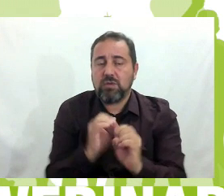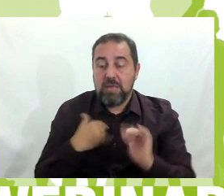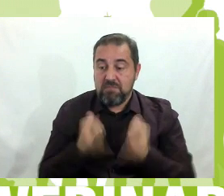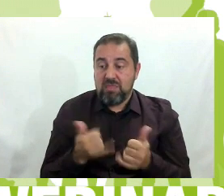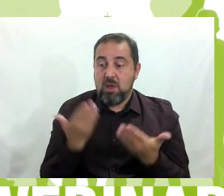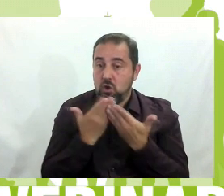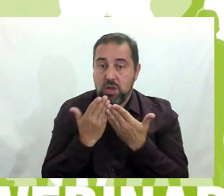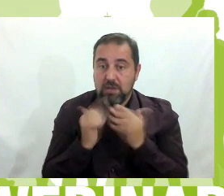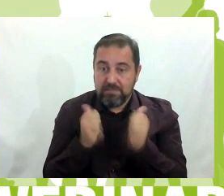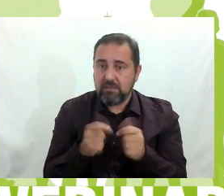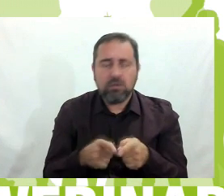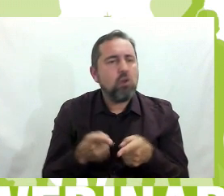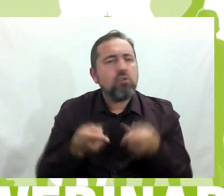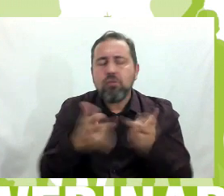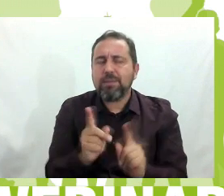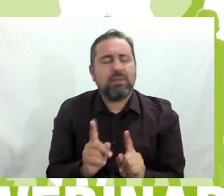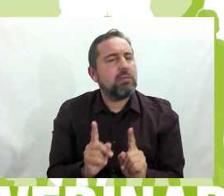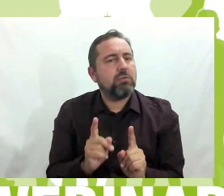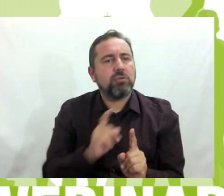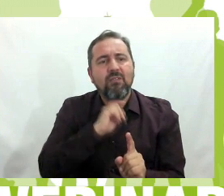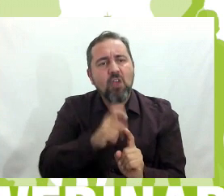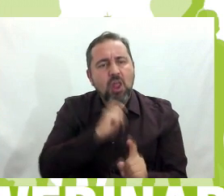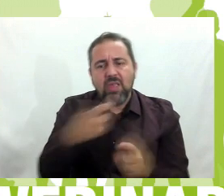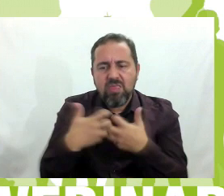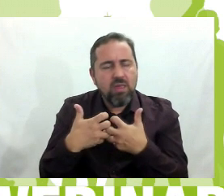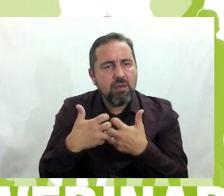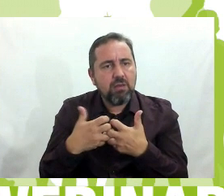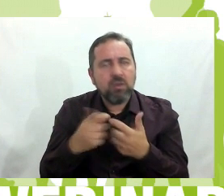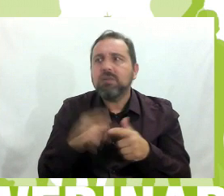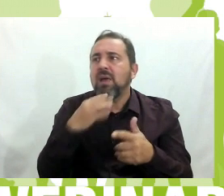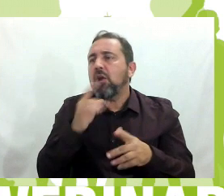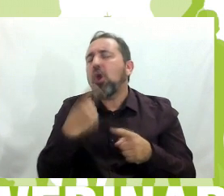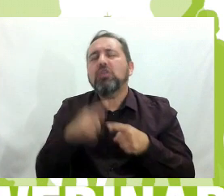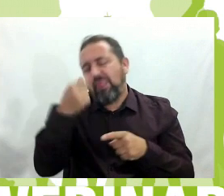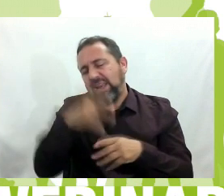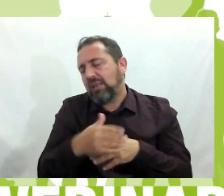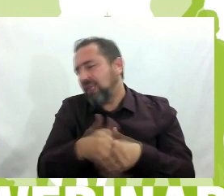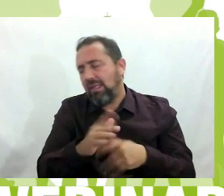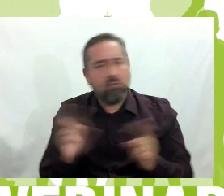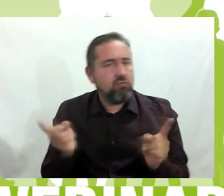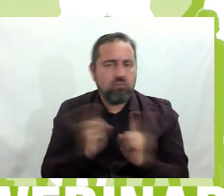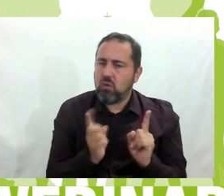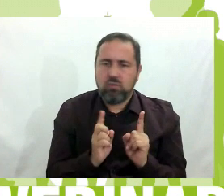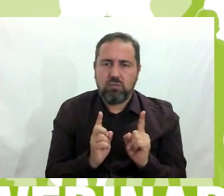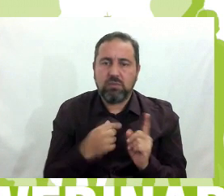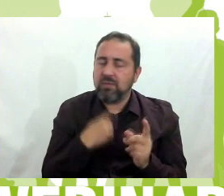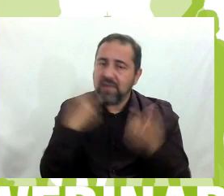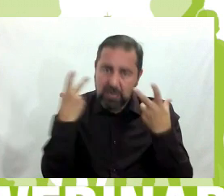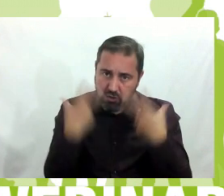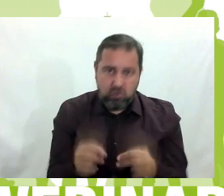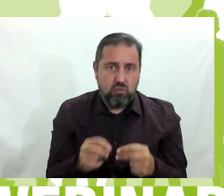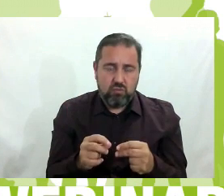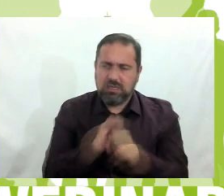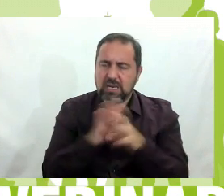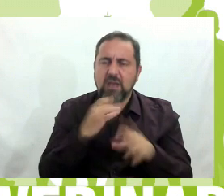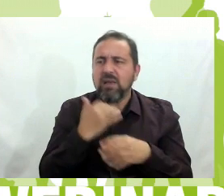no permitimos que haya violencia entre ellos. No los cruzamos, no es cosa de niños. Tenemos que decir que no, posicionarnos ante